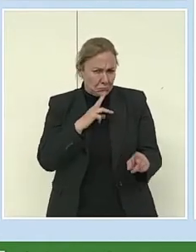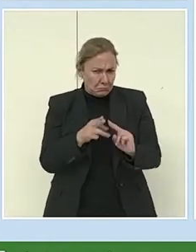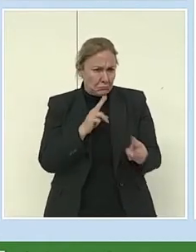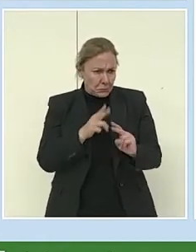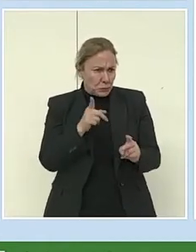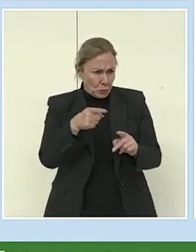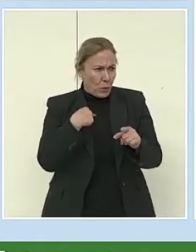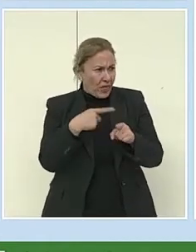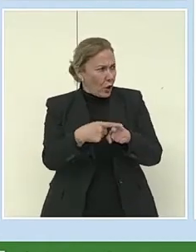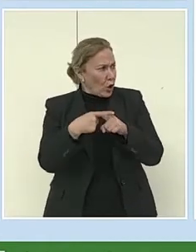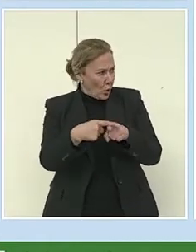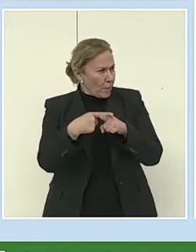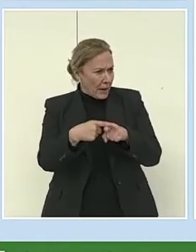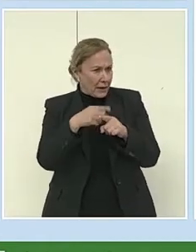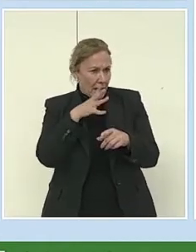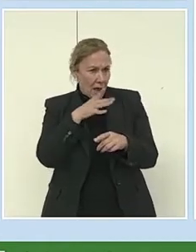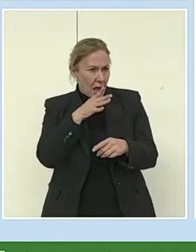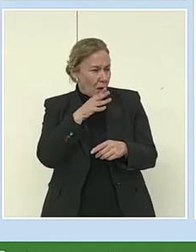compartir aquí.